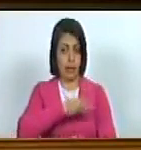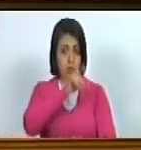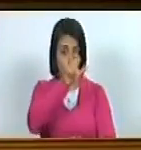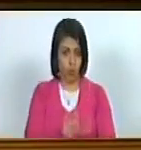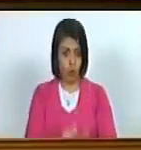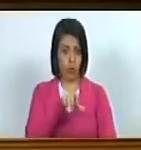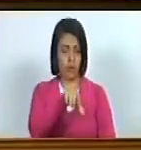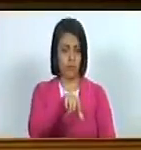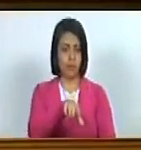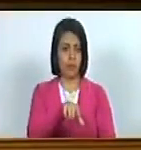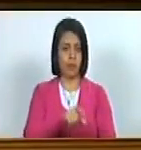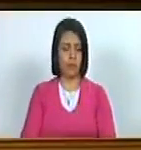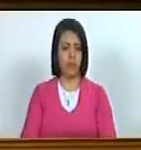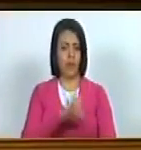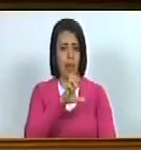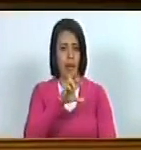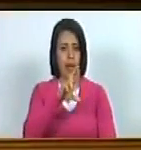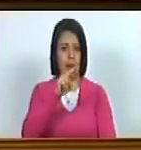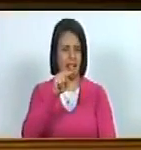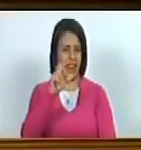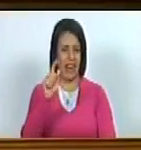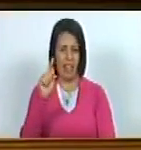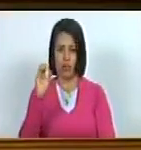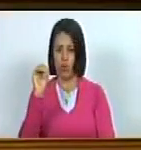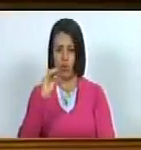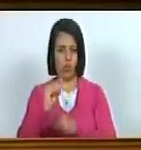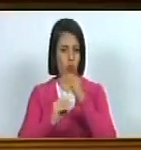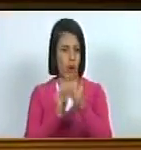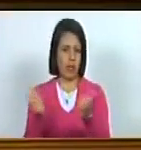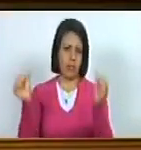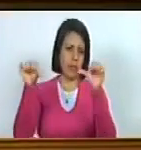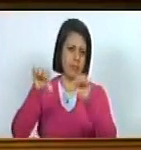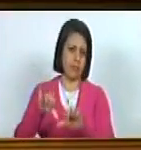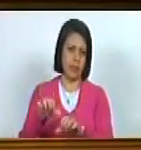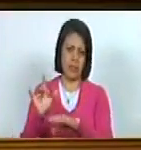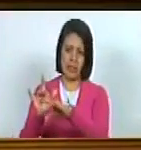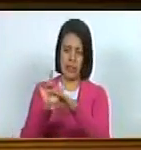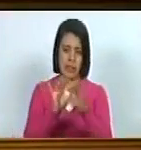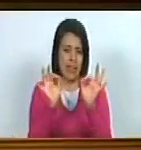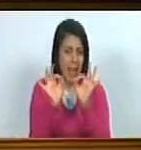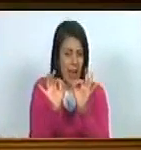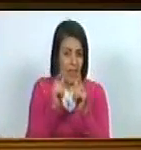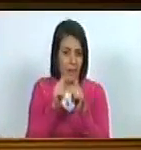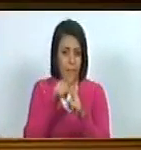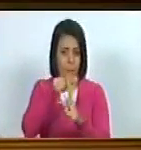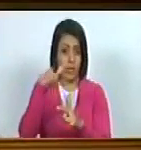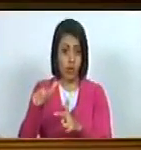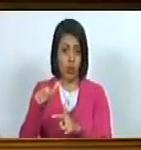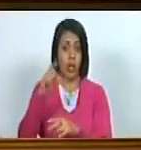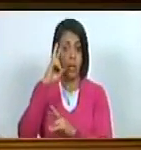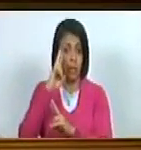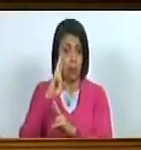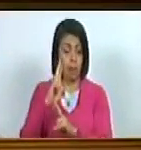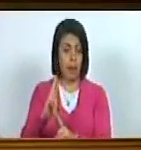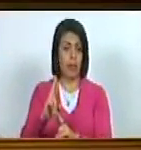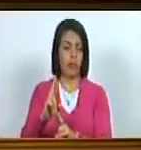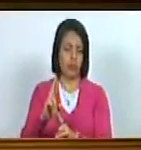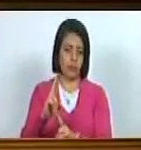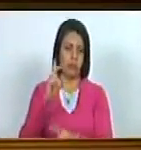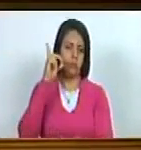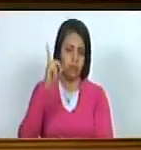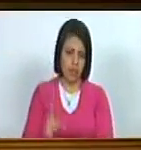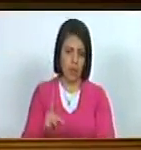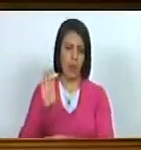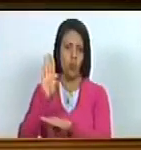este ciudadano no siga haciendo daño a personas que merecen más bien su respeto